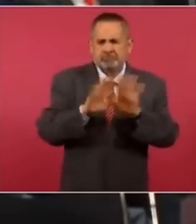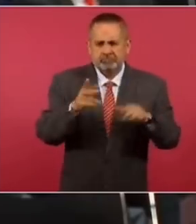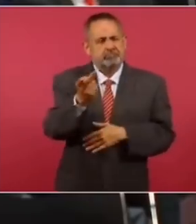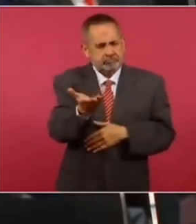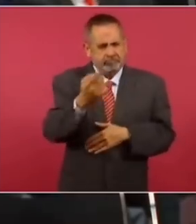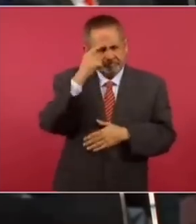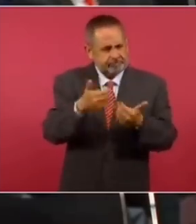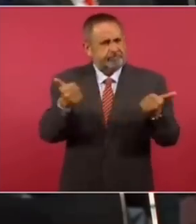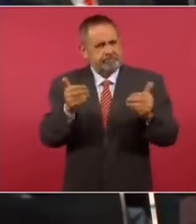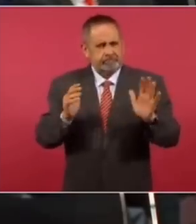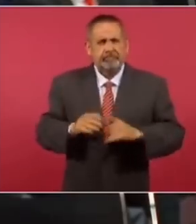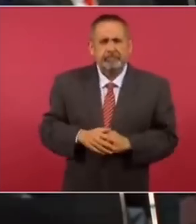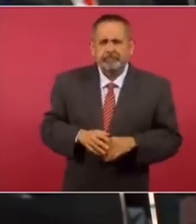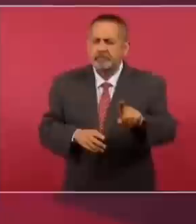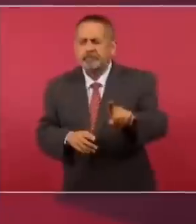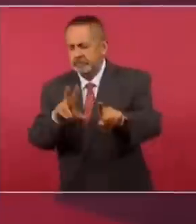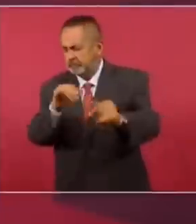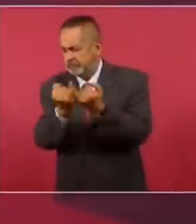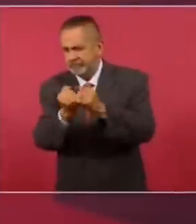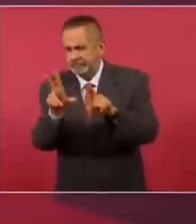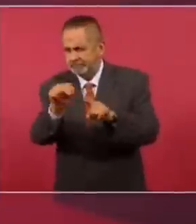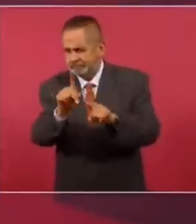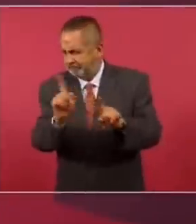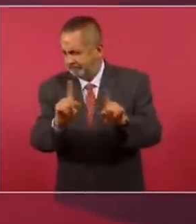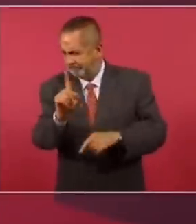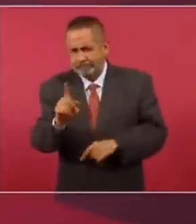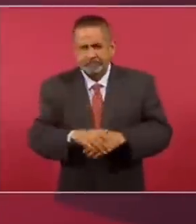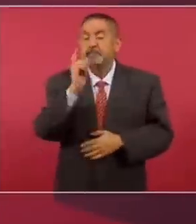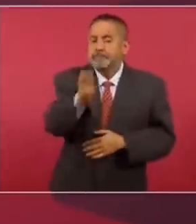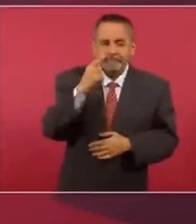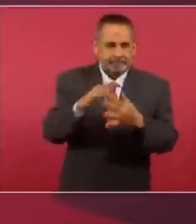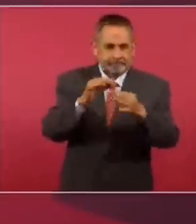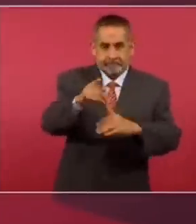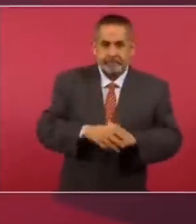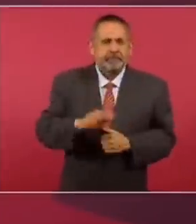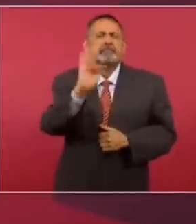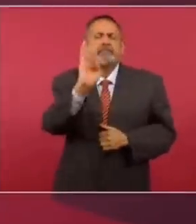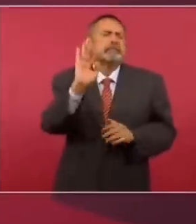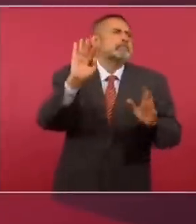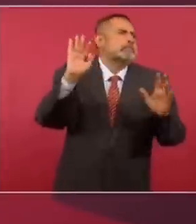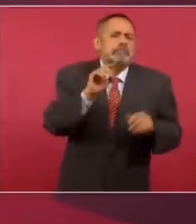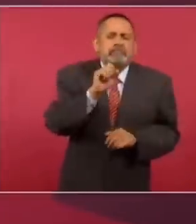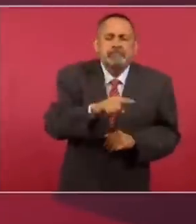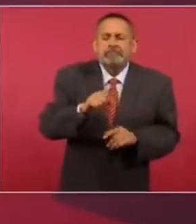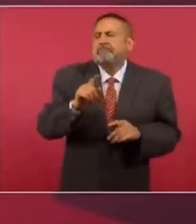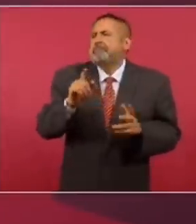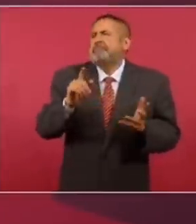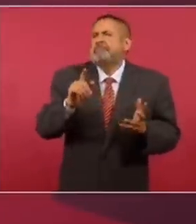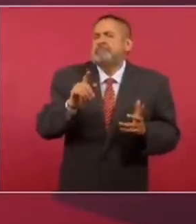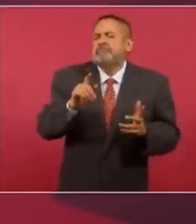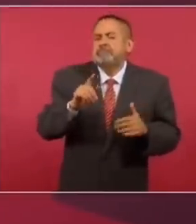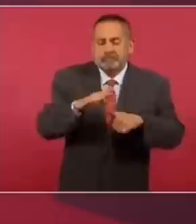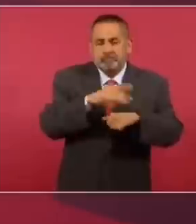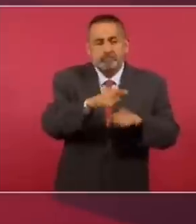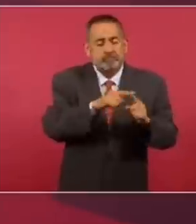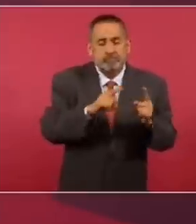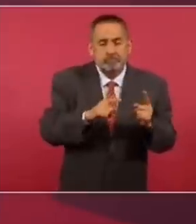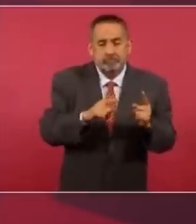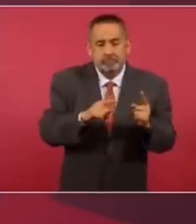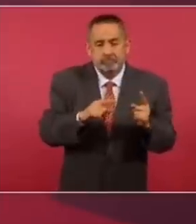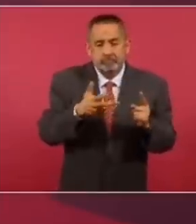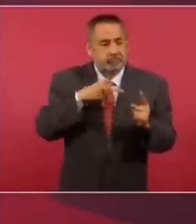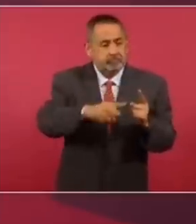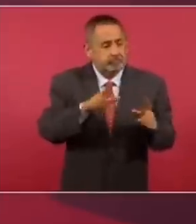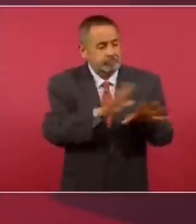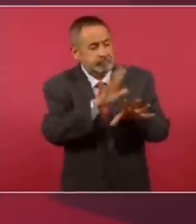y eso lo ha pedido usted. Pero bueno, independientemente de él. No es el mismo, es más, puede ser el mismo, porque no ha habido, la